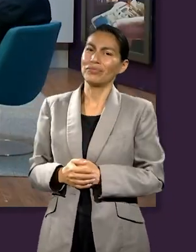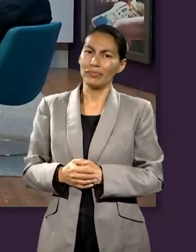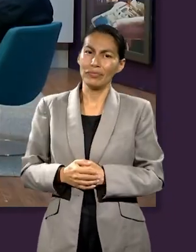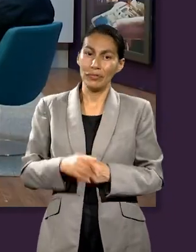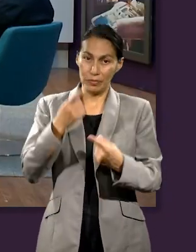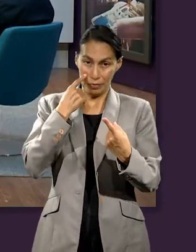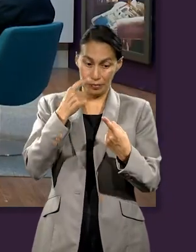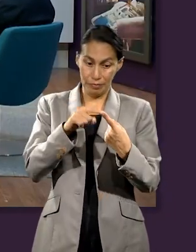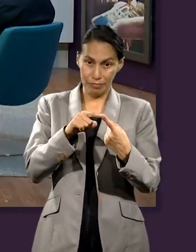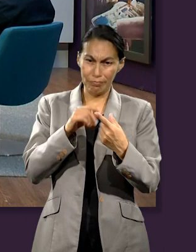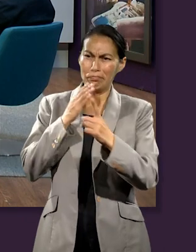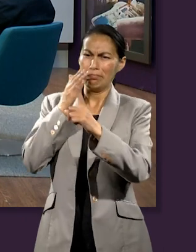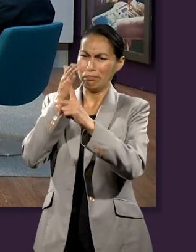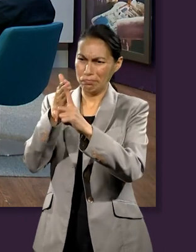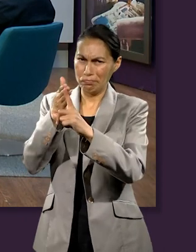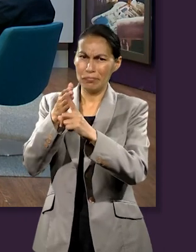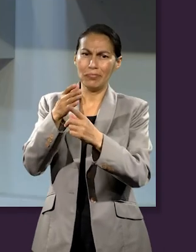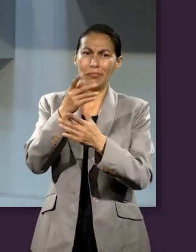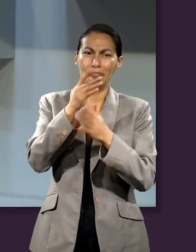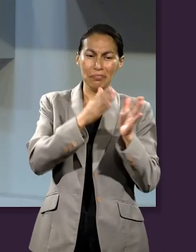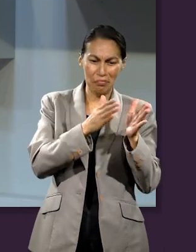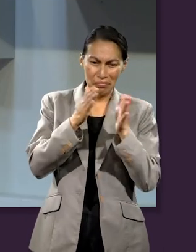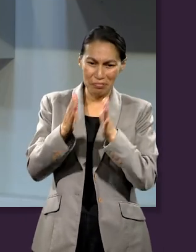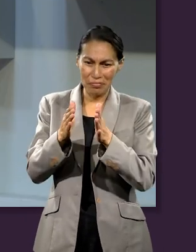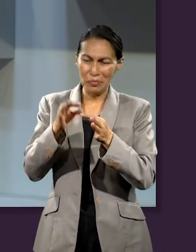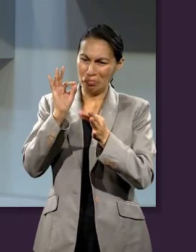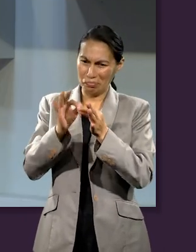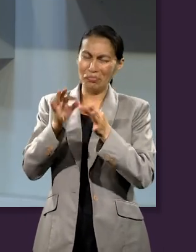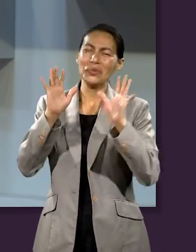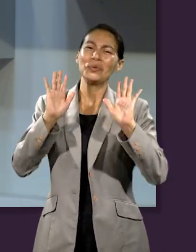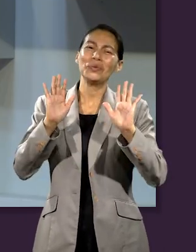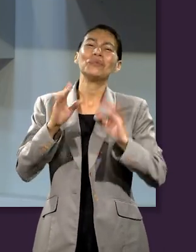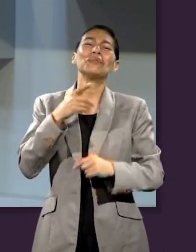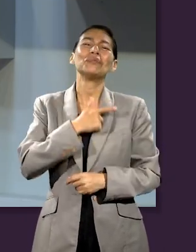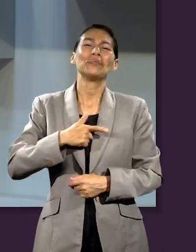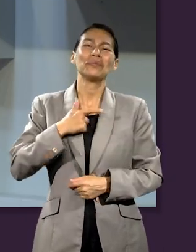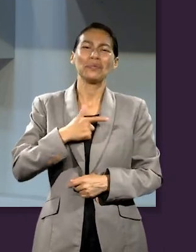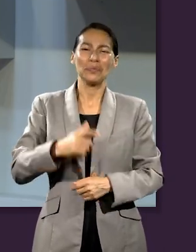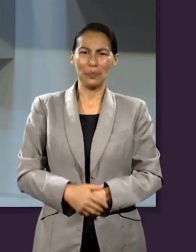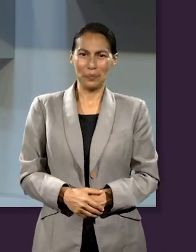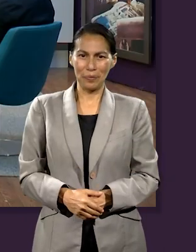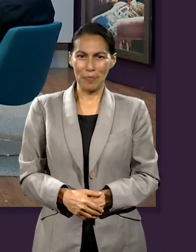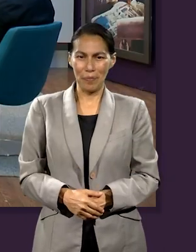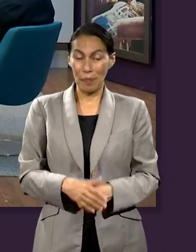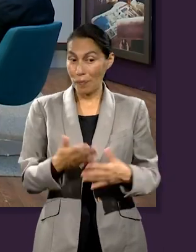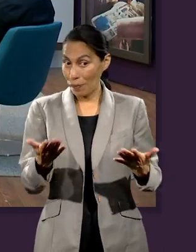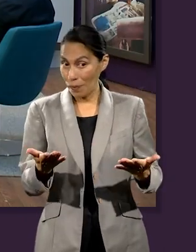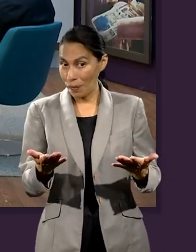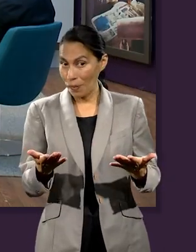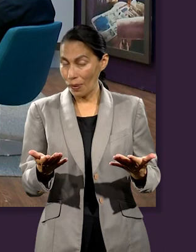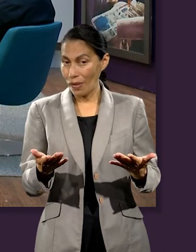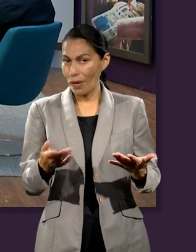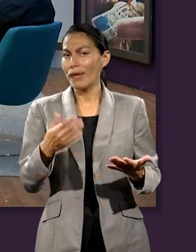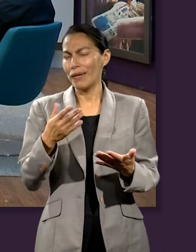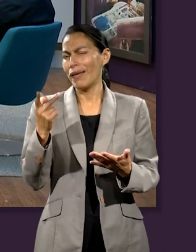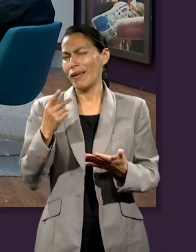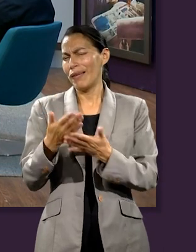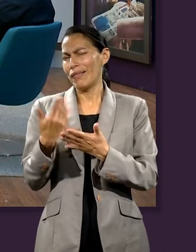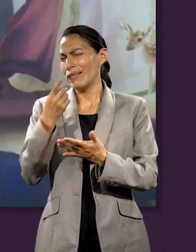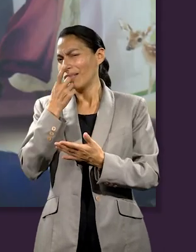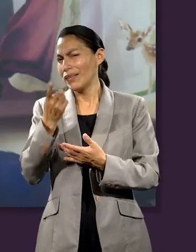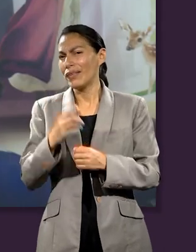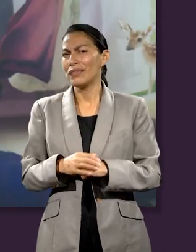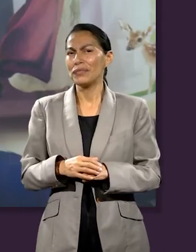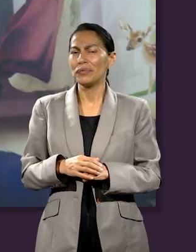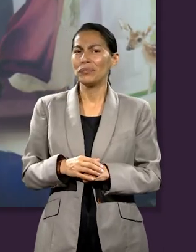nosotros tenemos ante Dios. Me encantó. Planeado y bien, bien planificado. Frase de salida, Vianey, de la lección de esta semana.